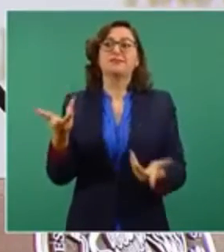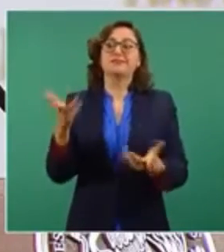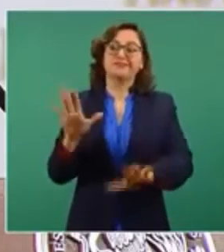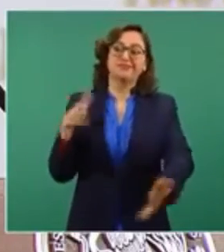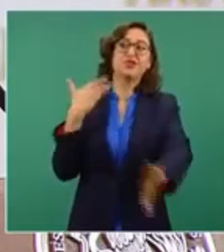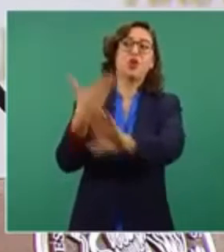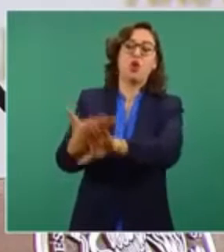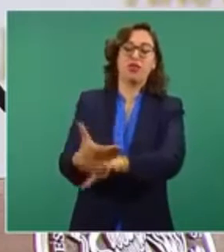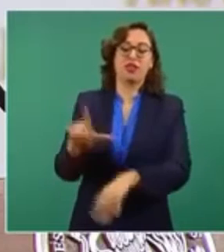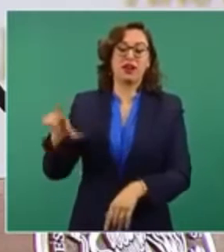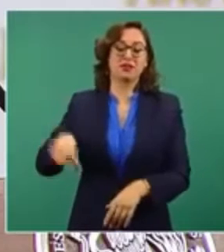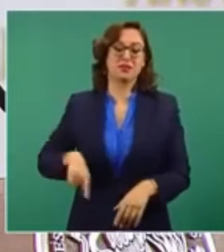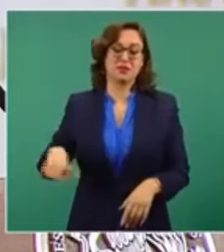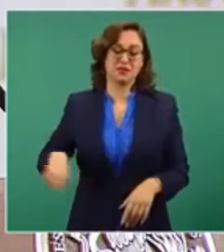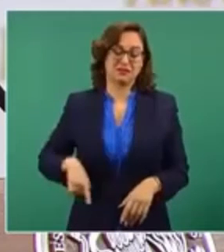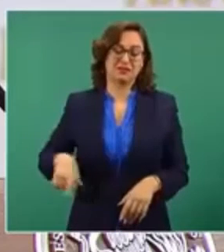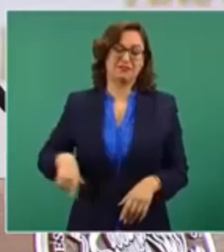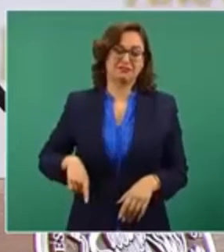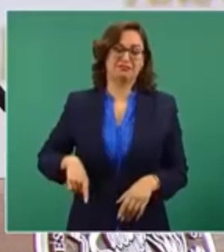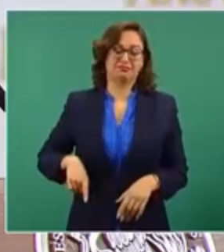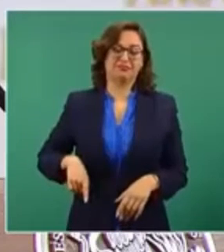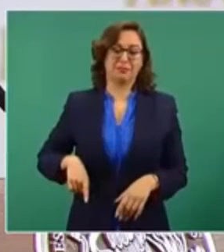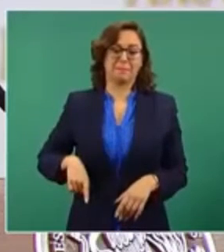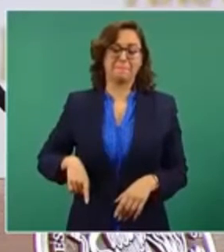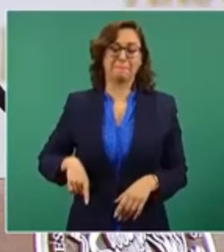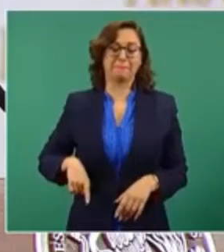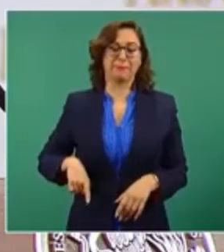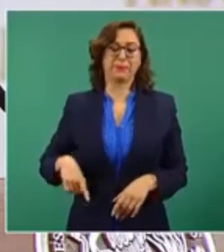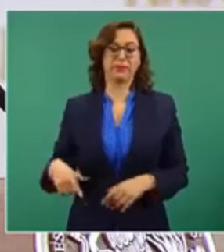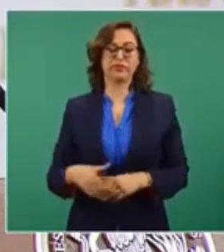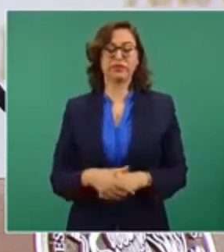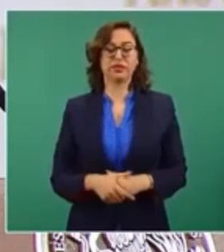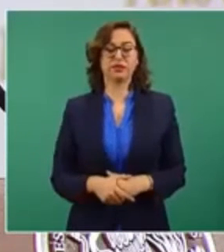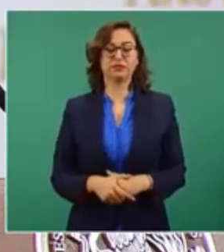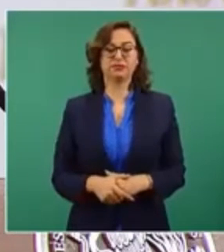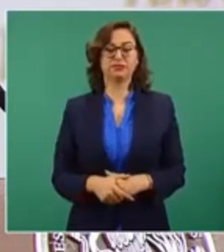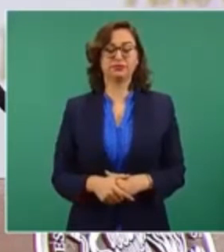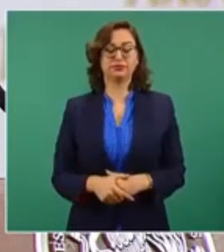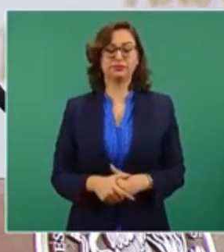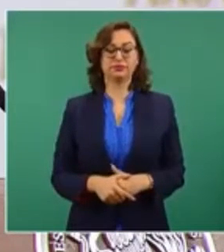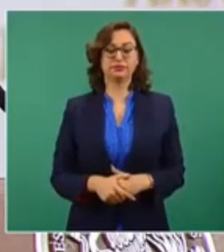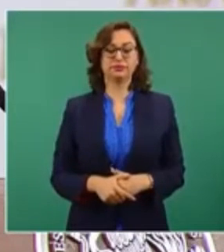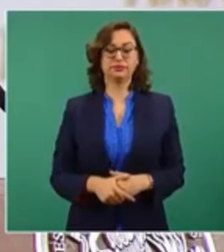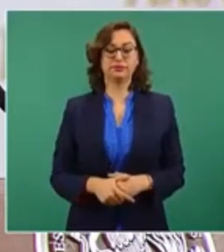Yo les decía de que no son